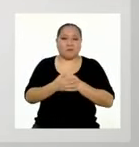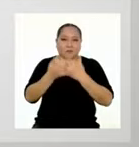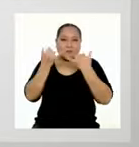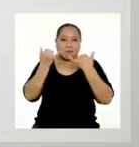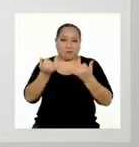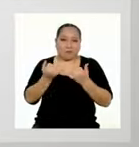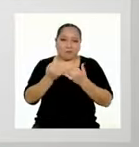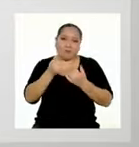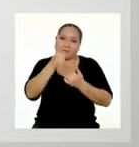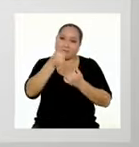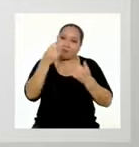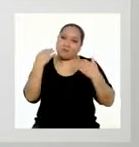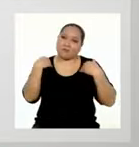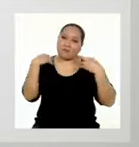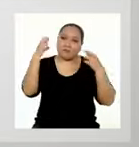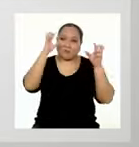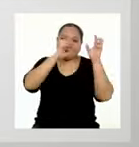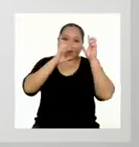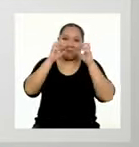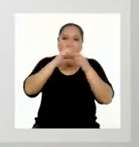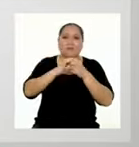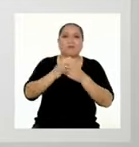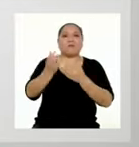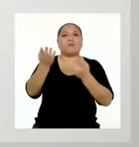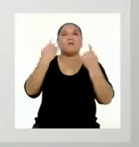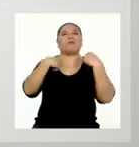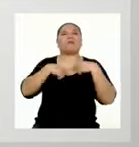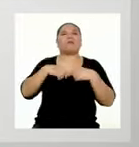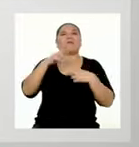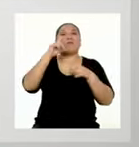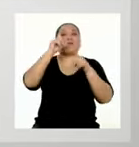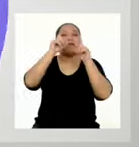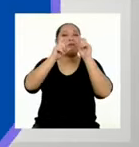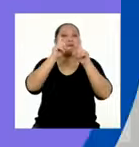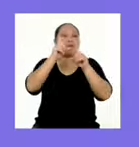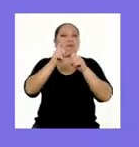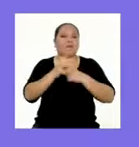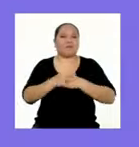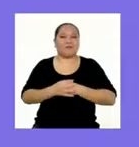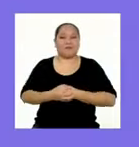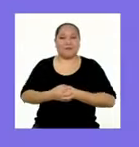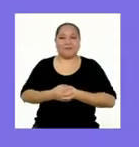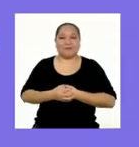Ahora, si hay dudas, que venga la ronda de preguntas.